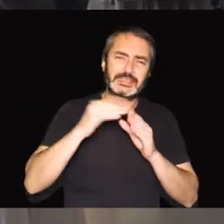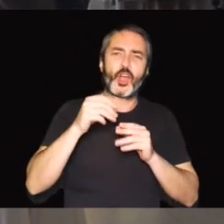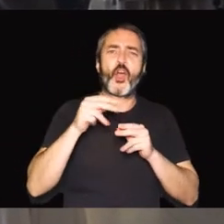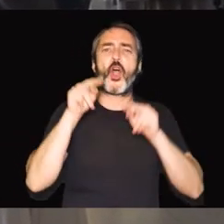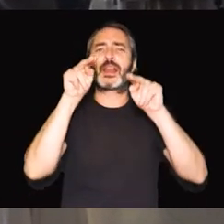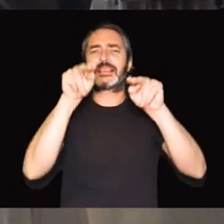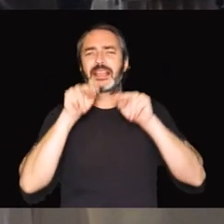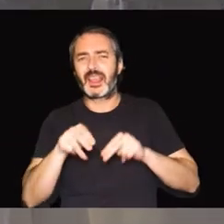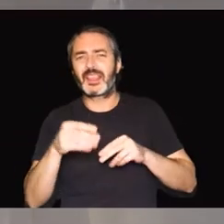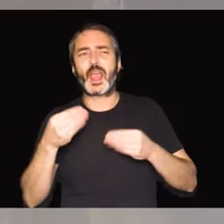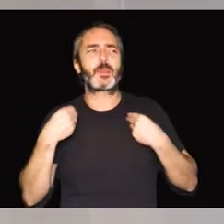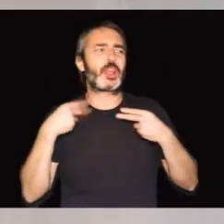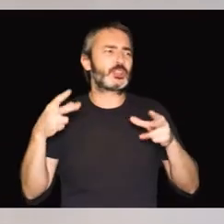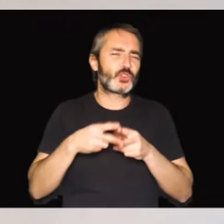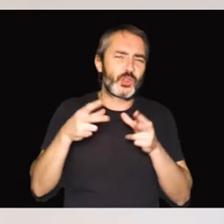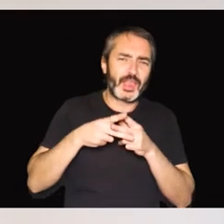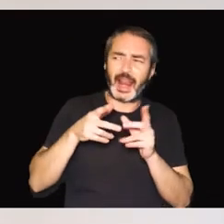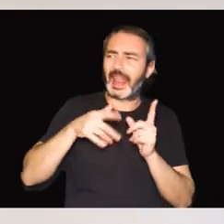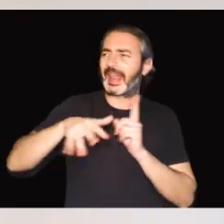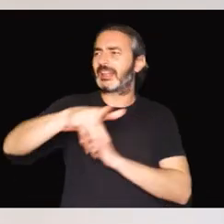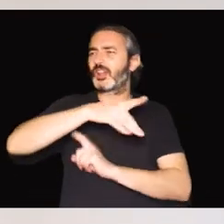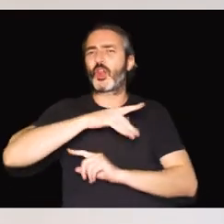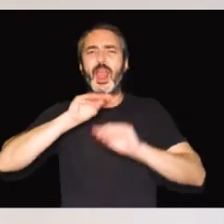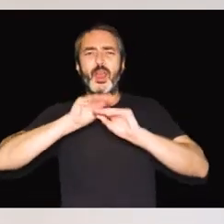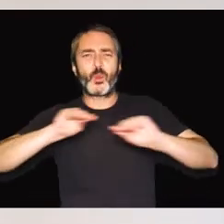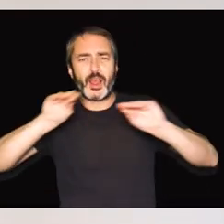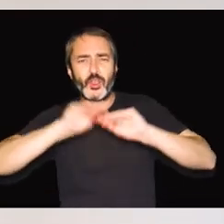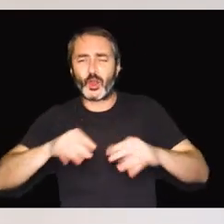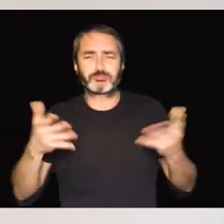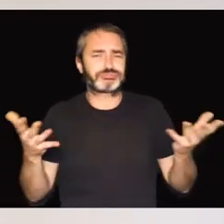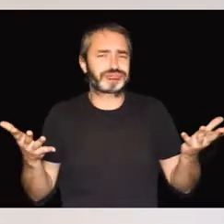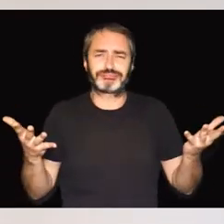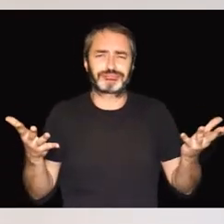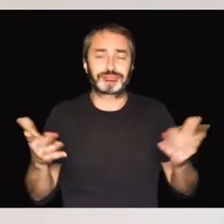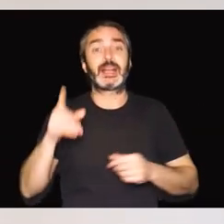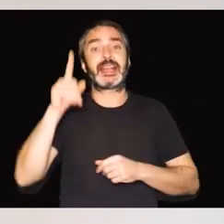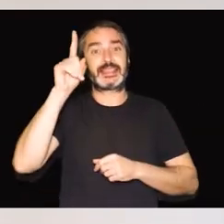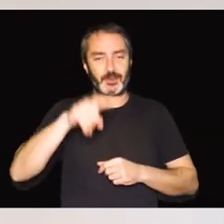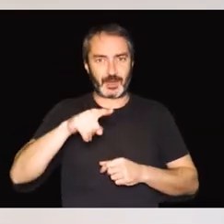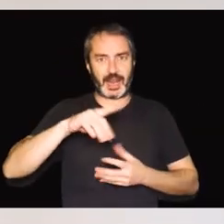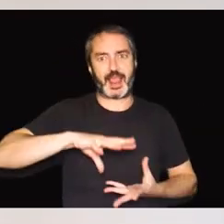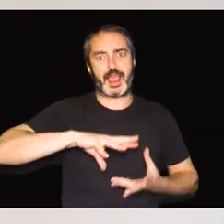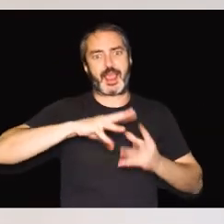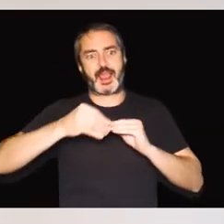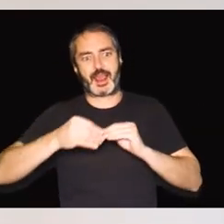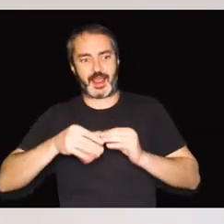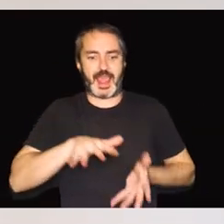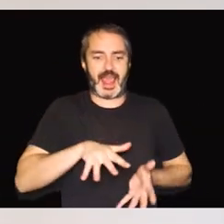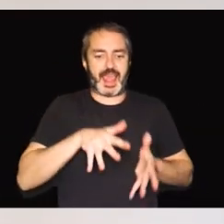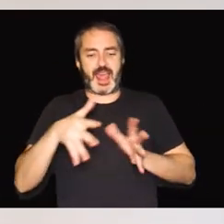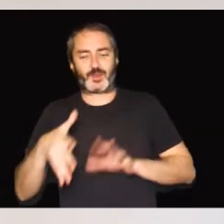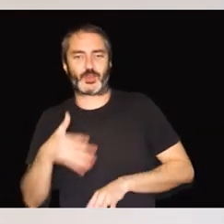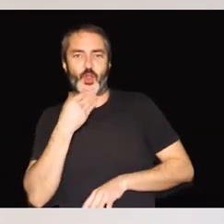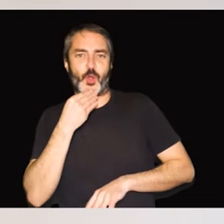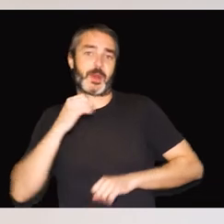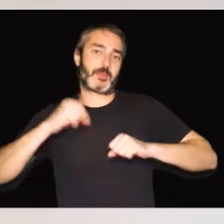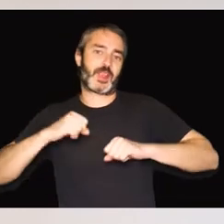residencial, en la vida social, en el entorno educativo, también en la transición a la edad adulta y la vida independiente.